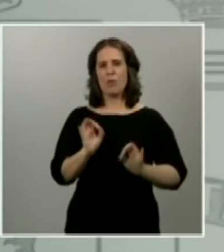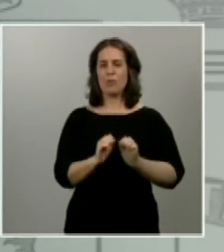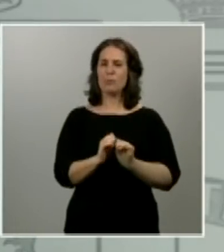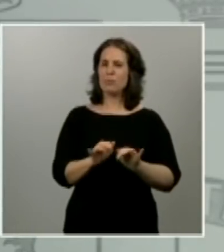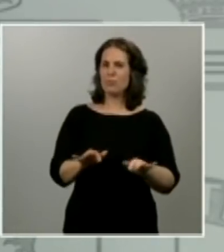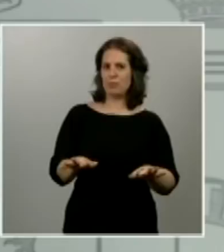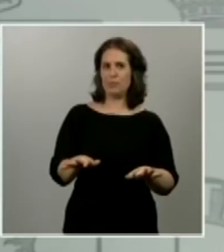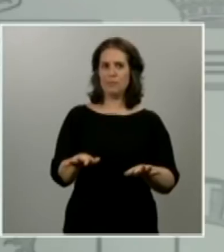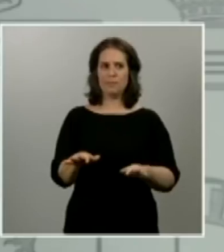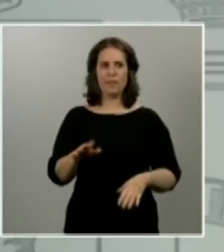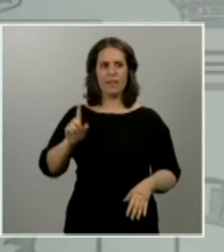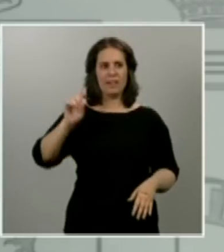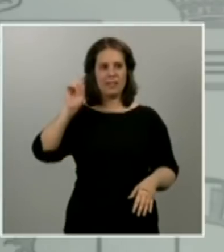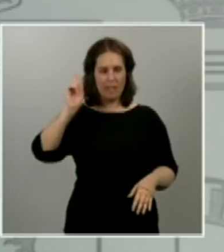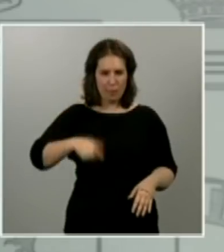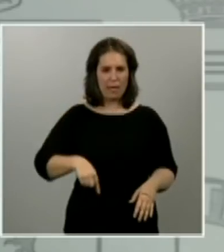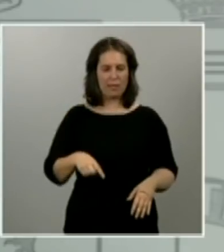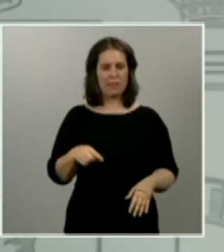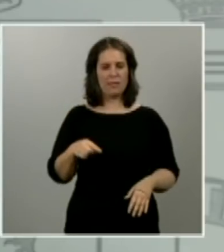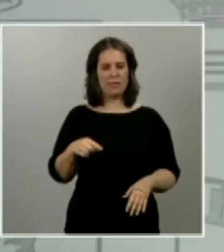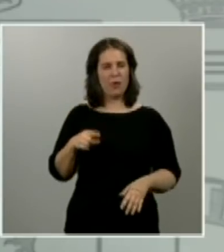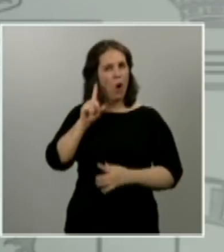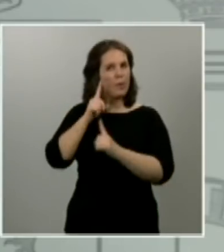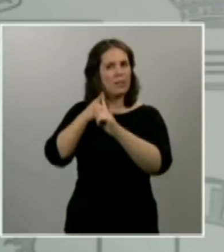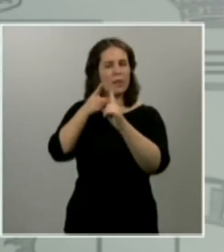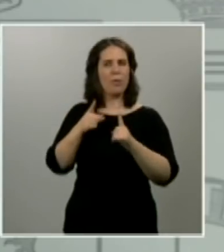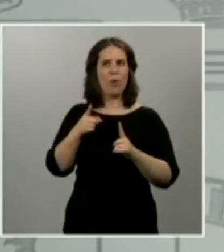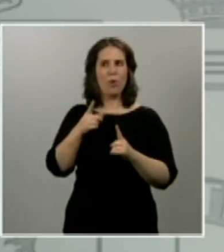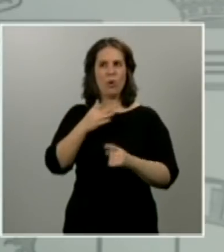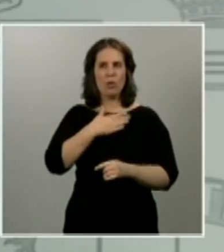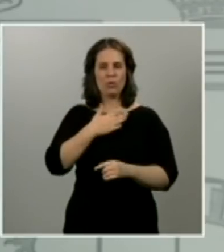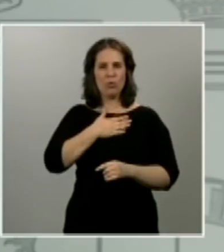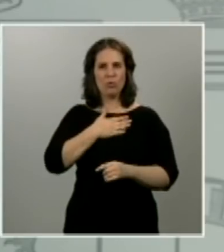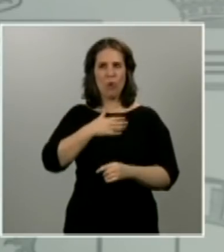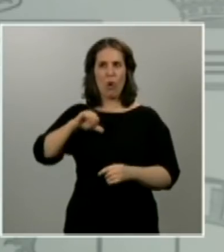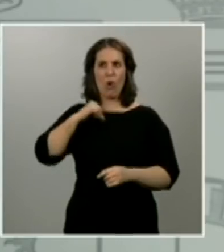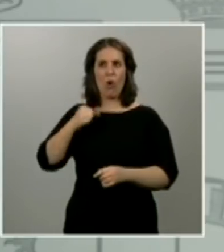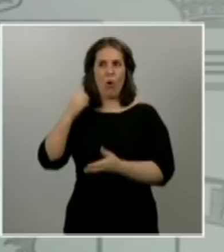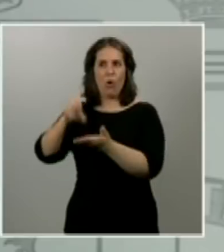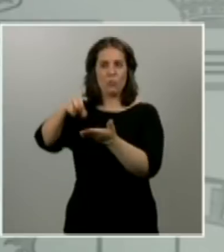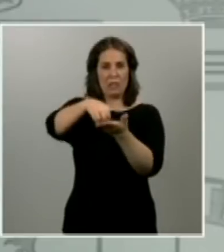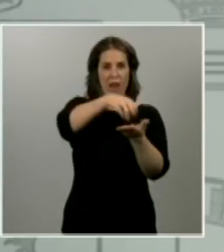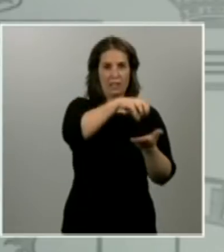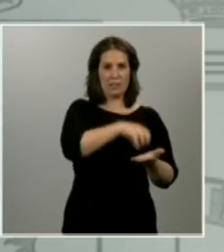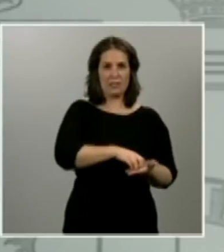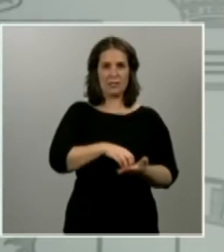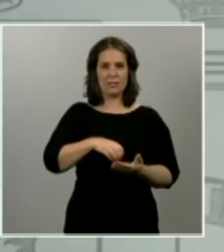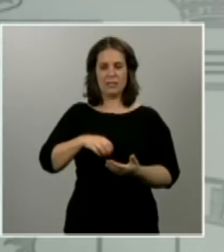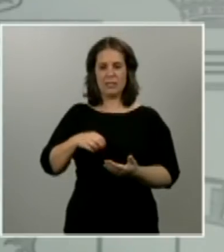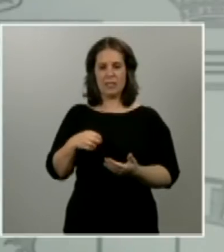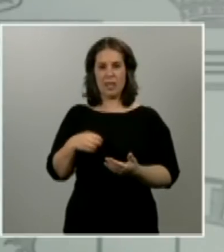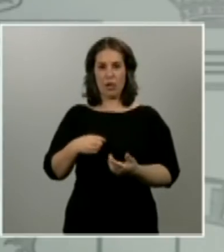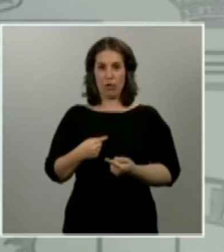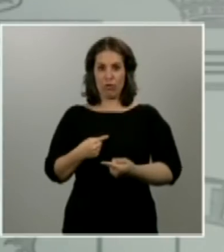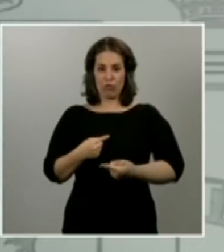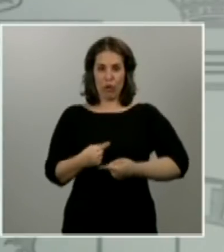también para contener la avalancha sobre nuestros hospitales que ingresan hoy a diario menos pacientes que hace dos semanas,